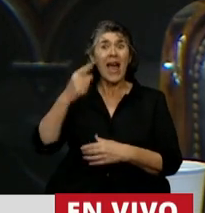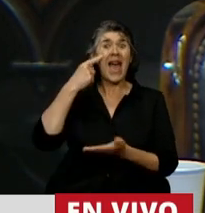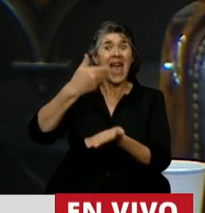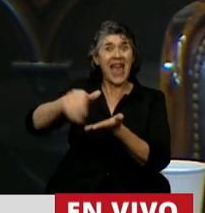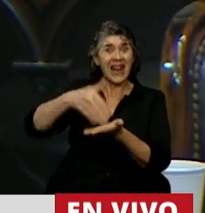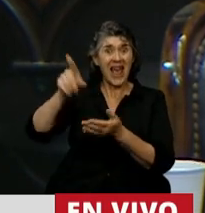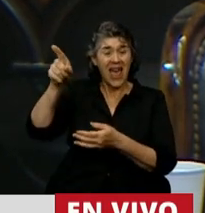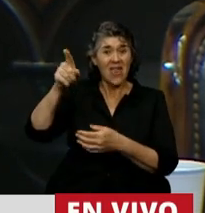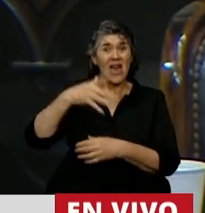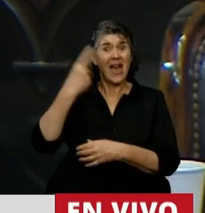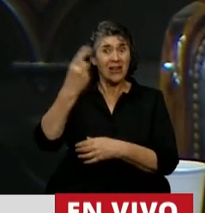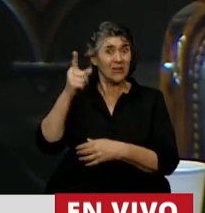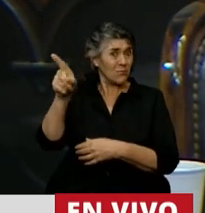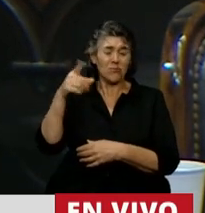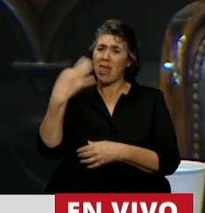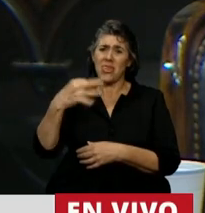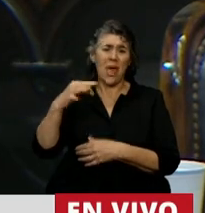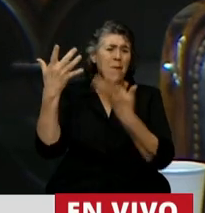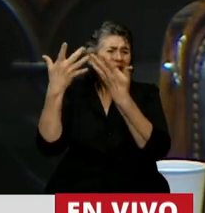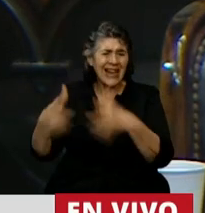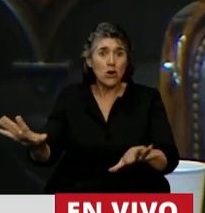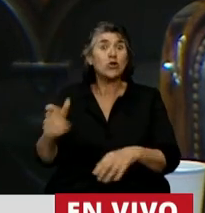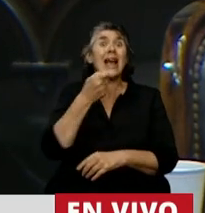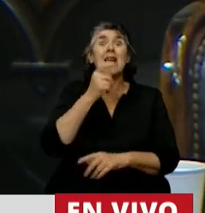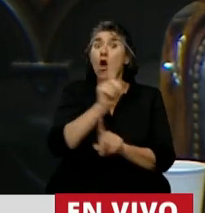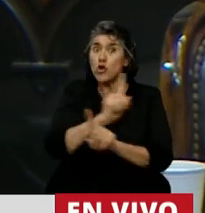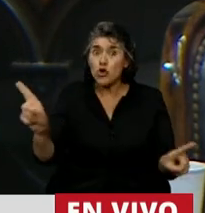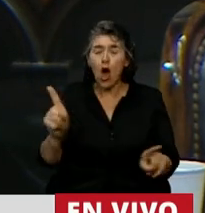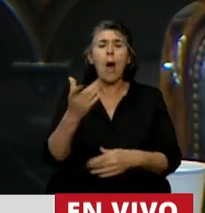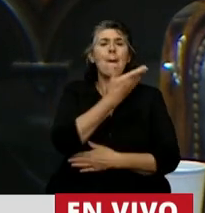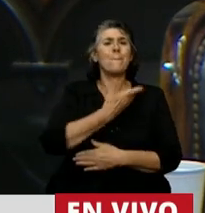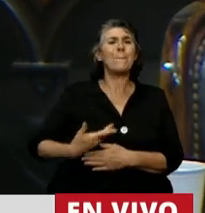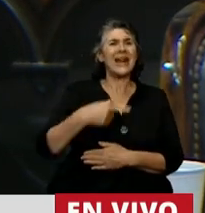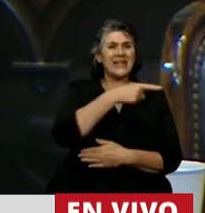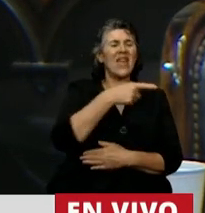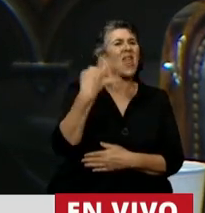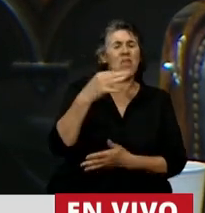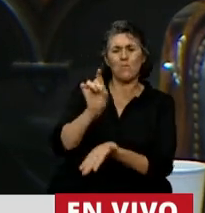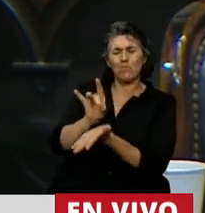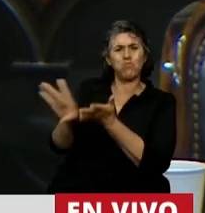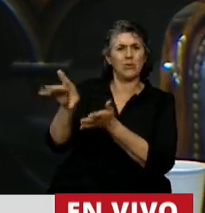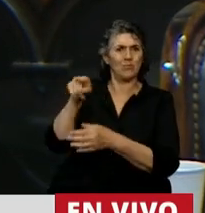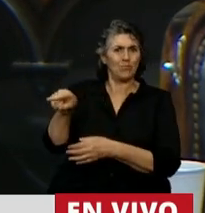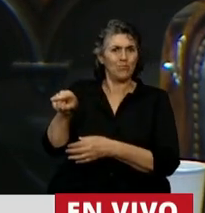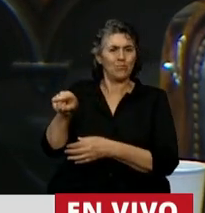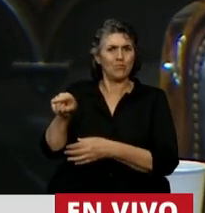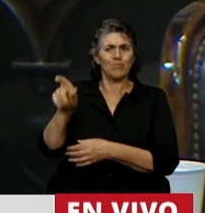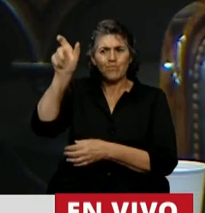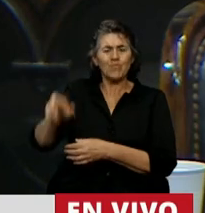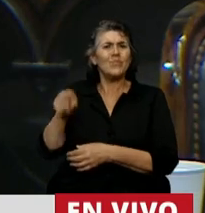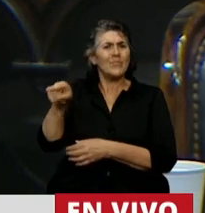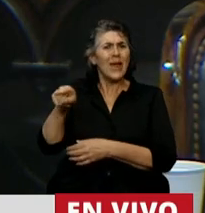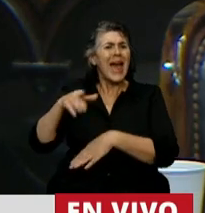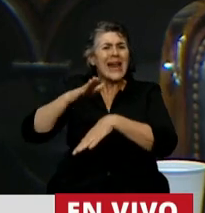Presidente de la Nación, debe relevarla de su cargo, porque no está a la altura de la responsabilidad que